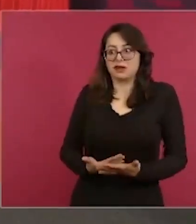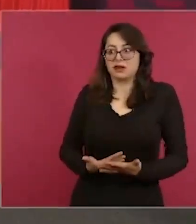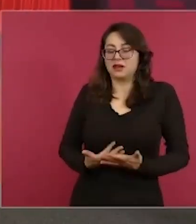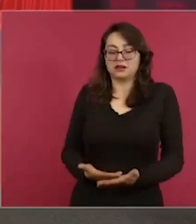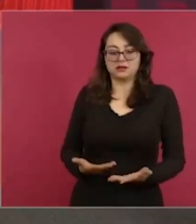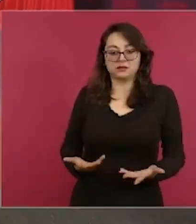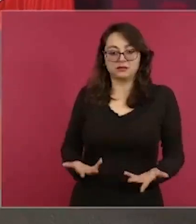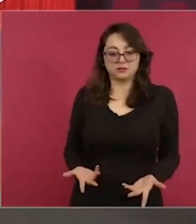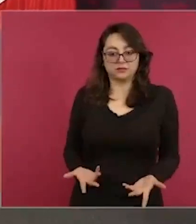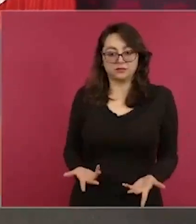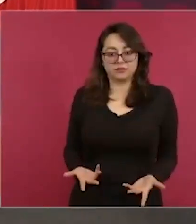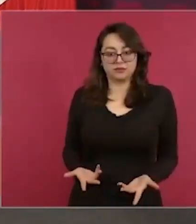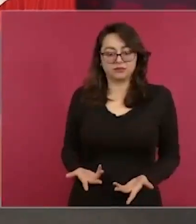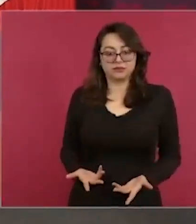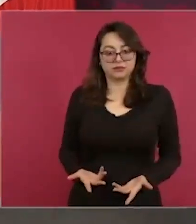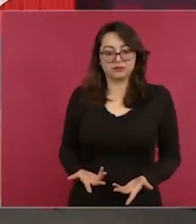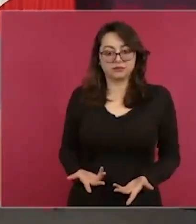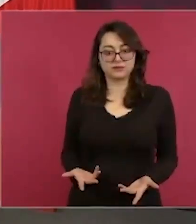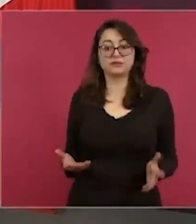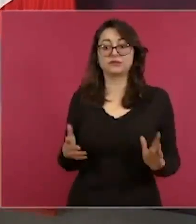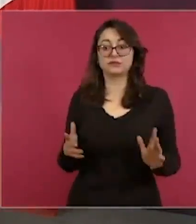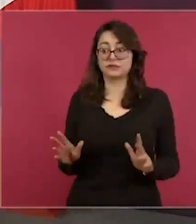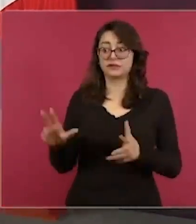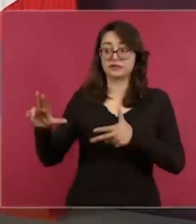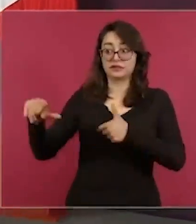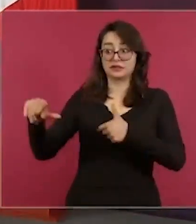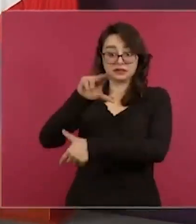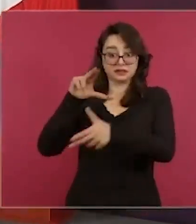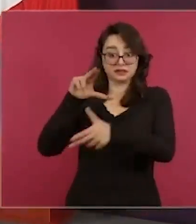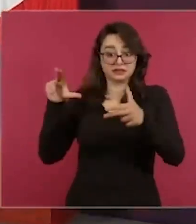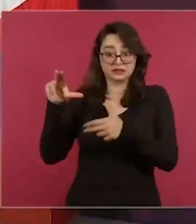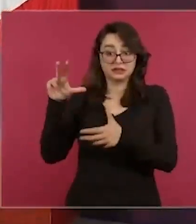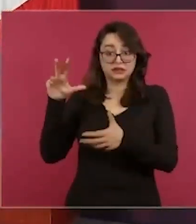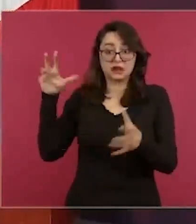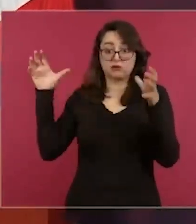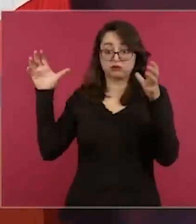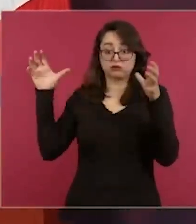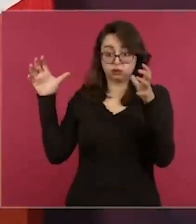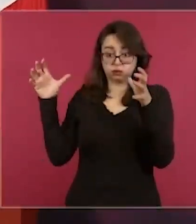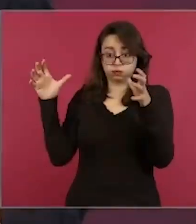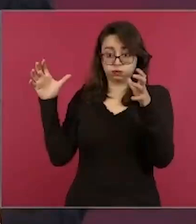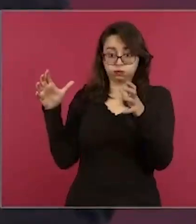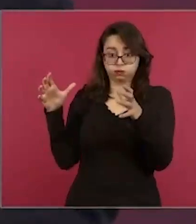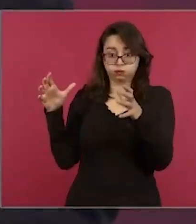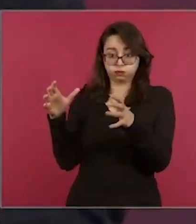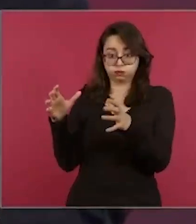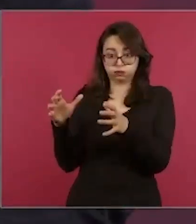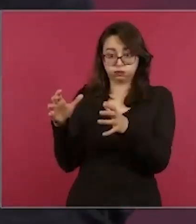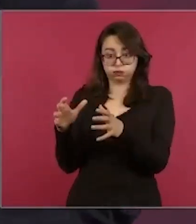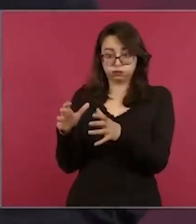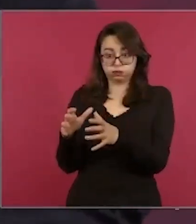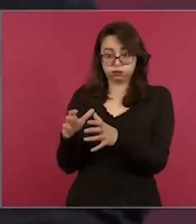El pronóstico ese va a ir disminuyendo la intensidad en el transcurso del día.